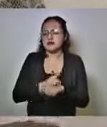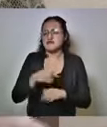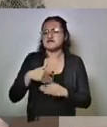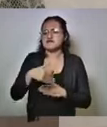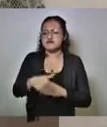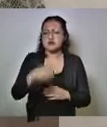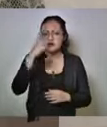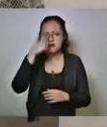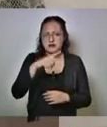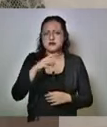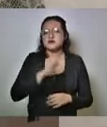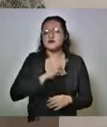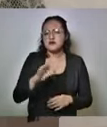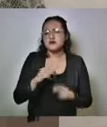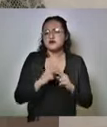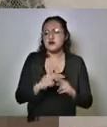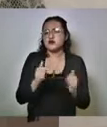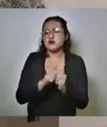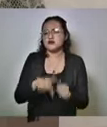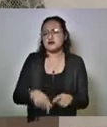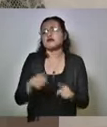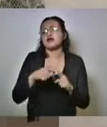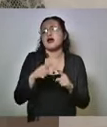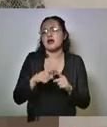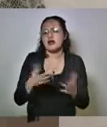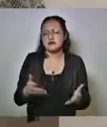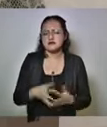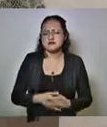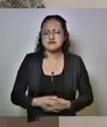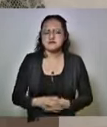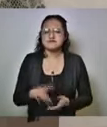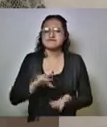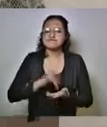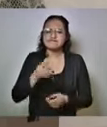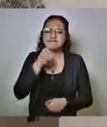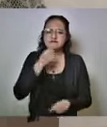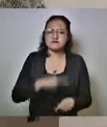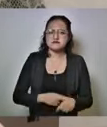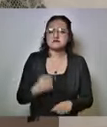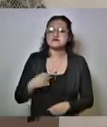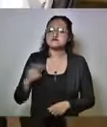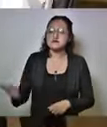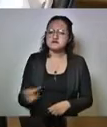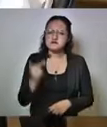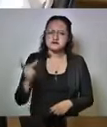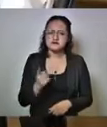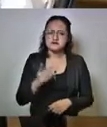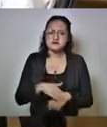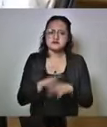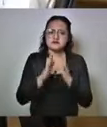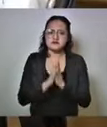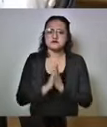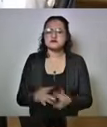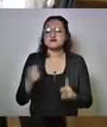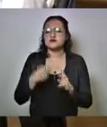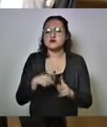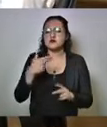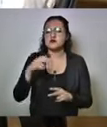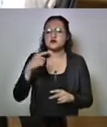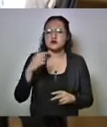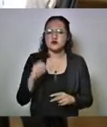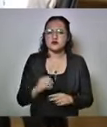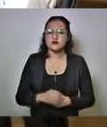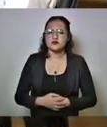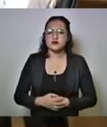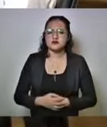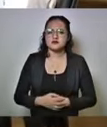para poder cumplir con esta tarea. Gracias, secretario. Preguntas, Vero. Iniciamos, Hugo Sánchez, Cinco Radio.